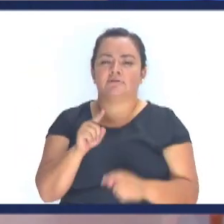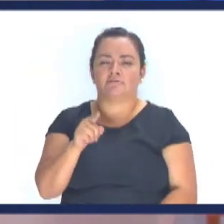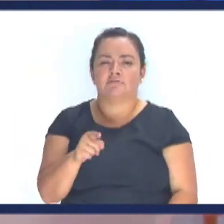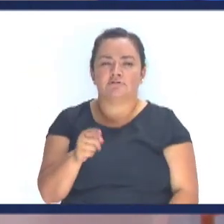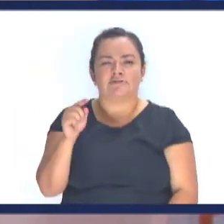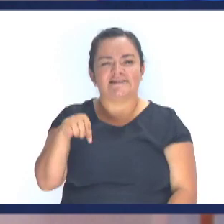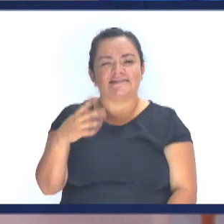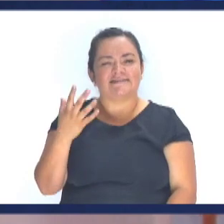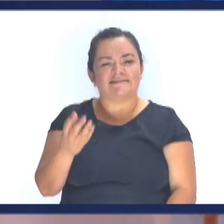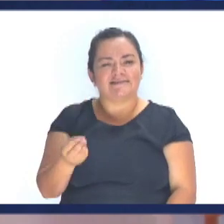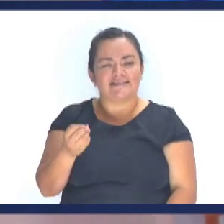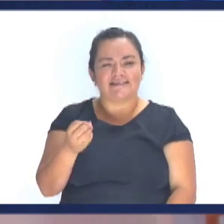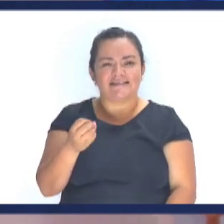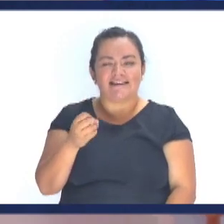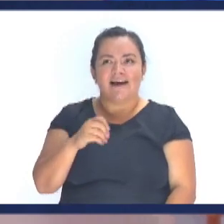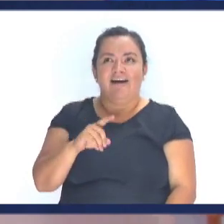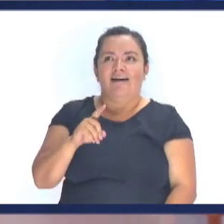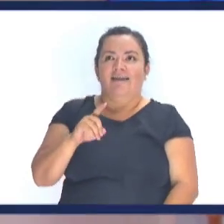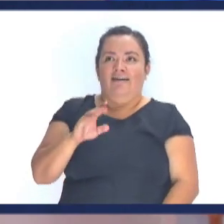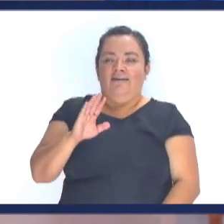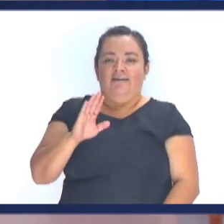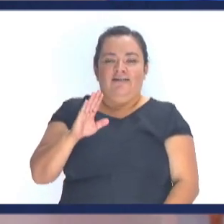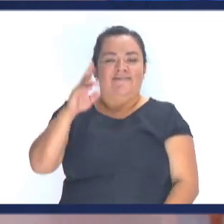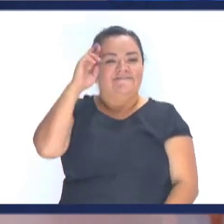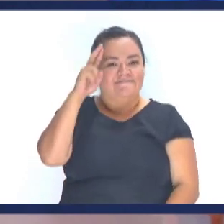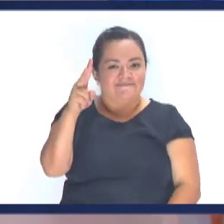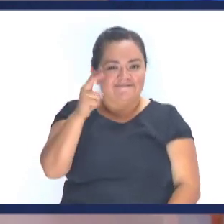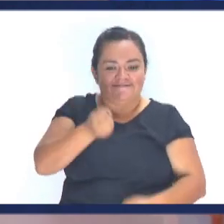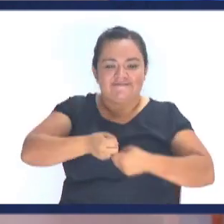vayas A aparecer ahorita Con cosas Que Él no dijo